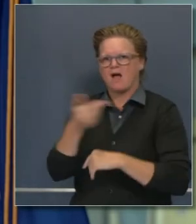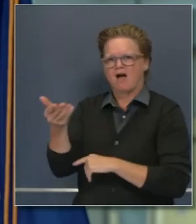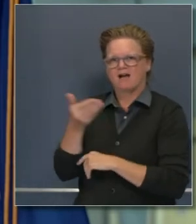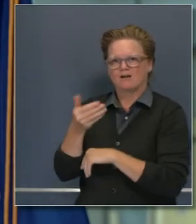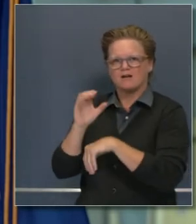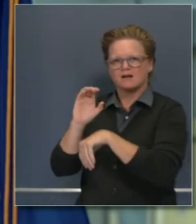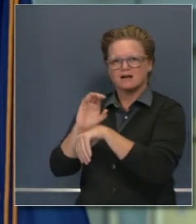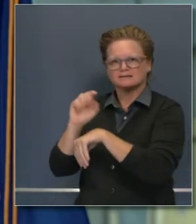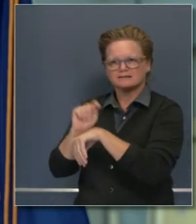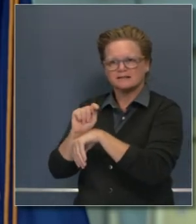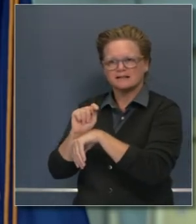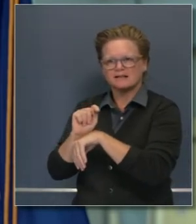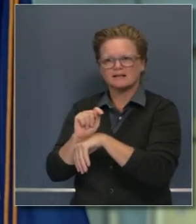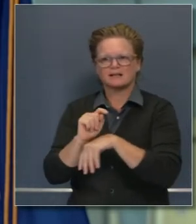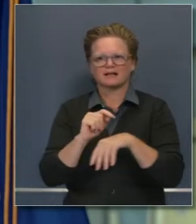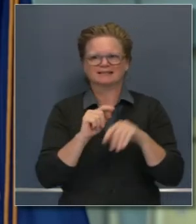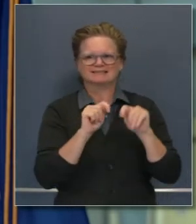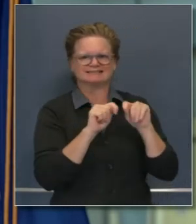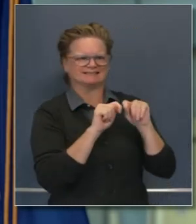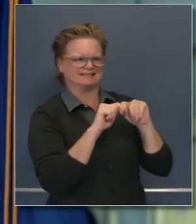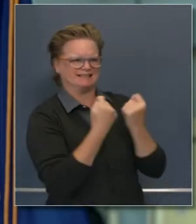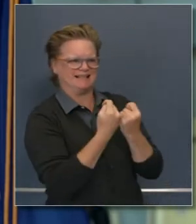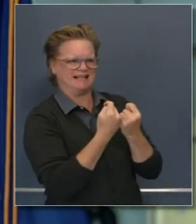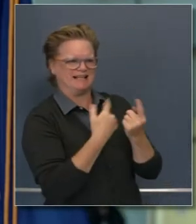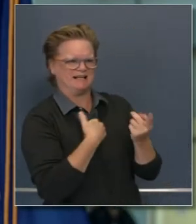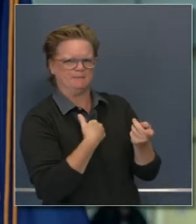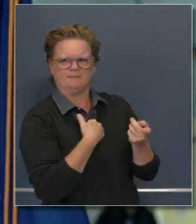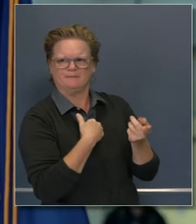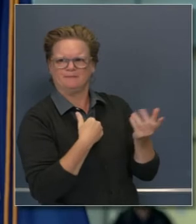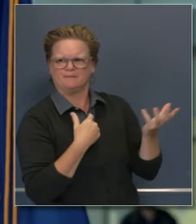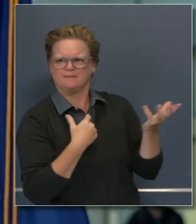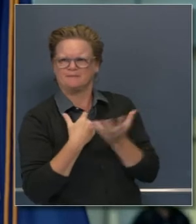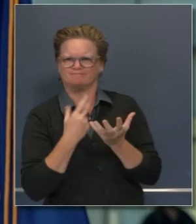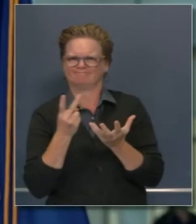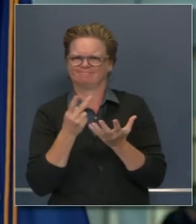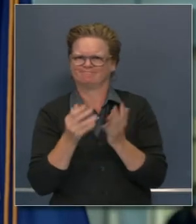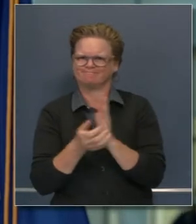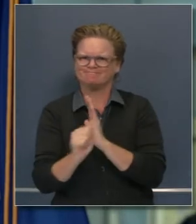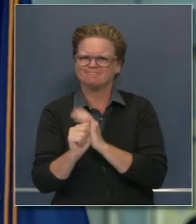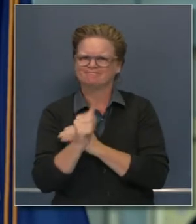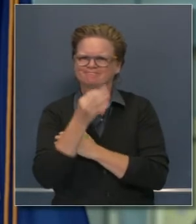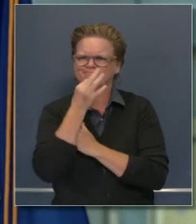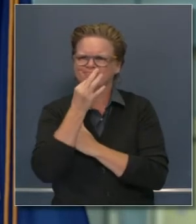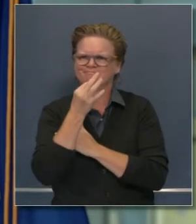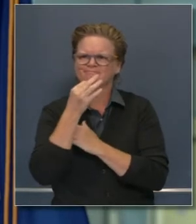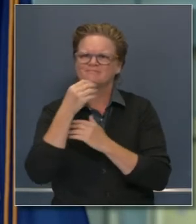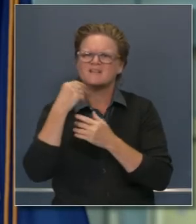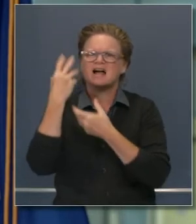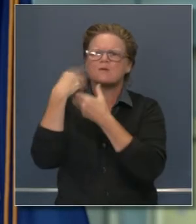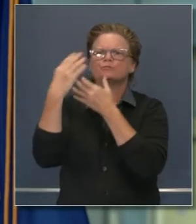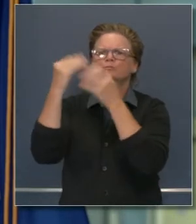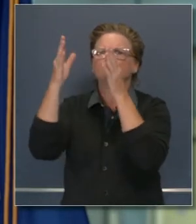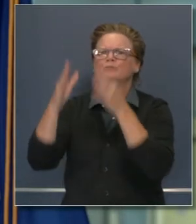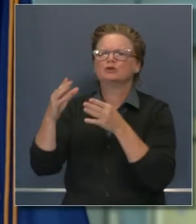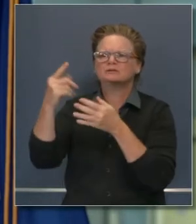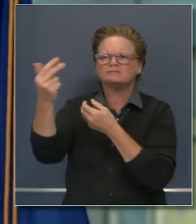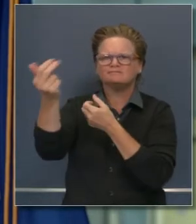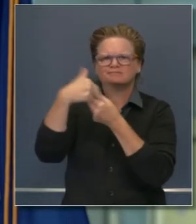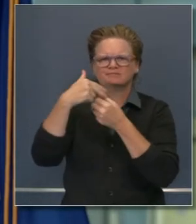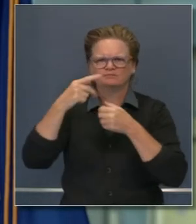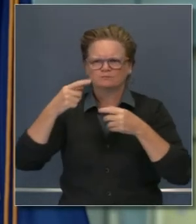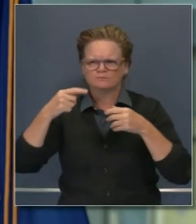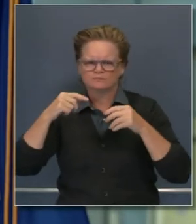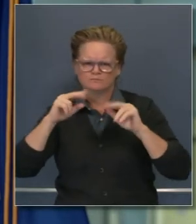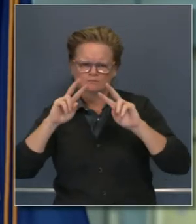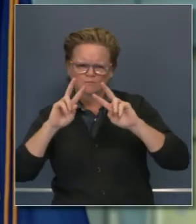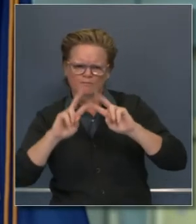consultor, con un equipo de intervención, no solo con equipos del estado, sino también de fuera del estado. heredamos un sistema